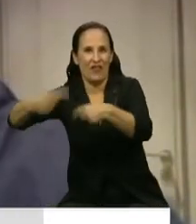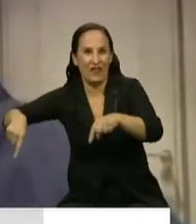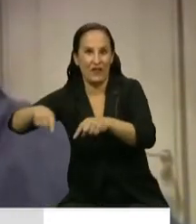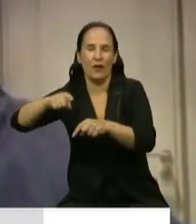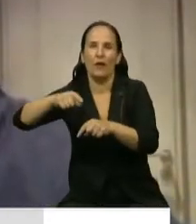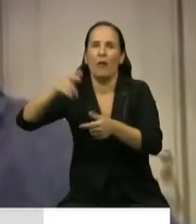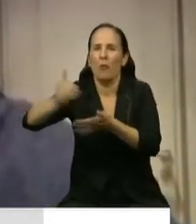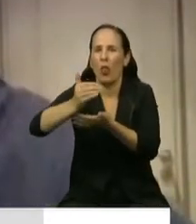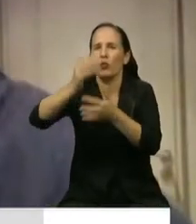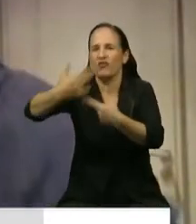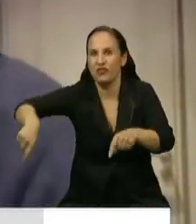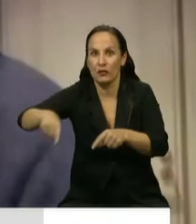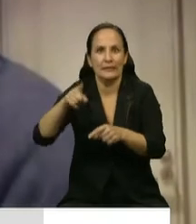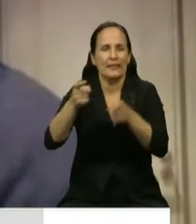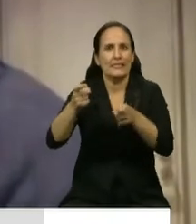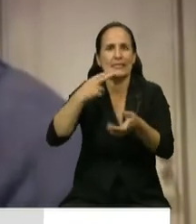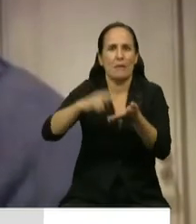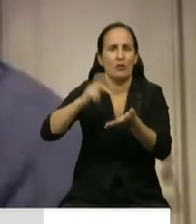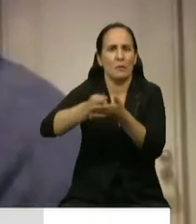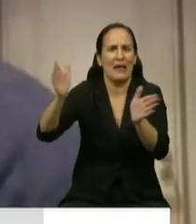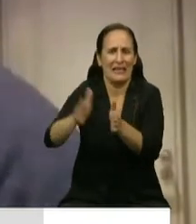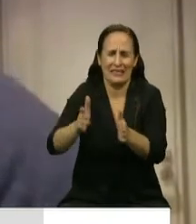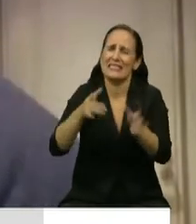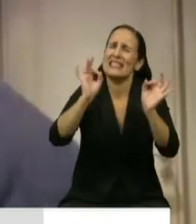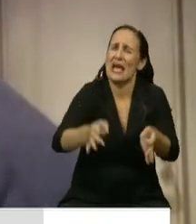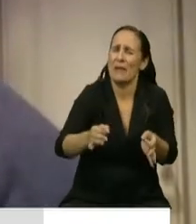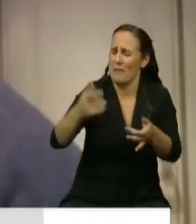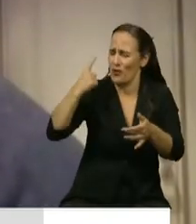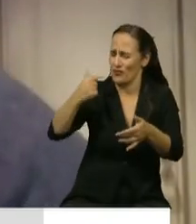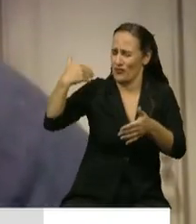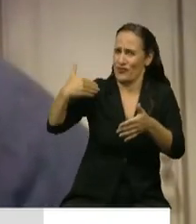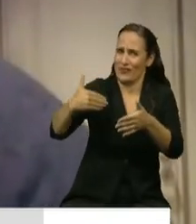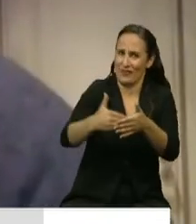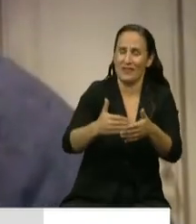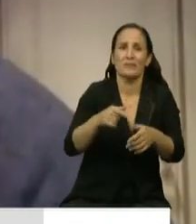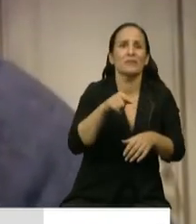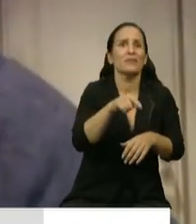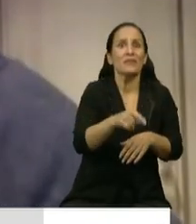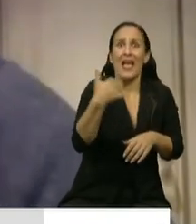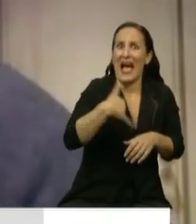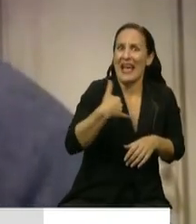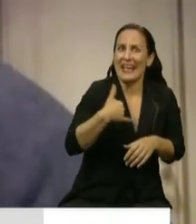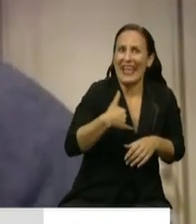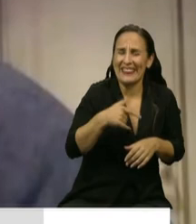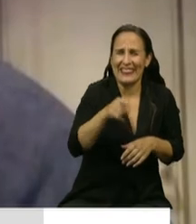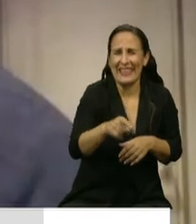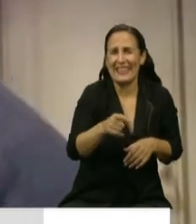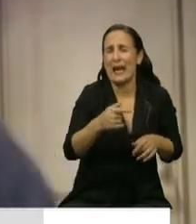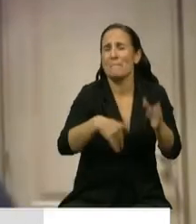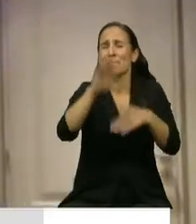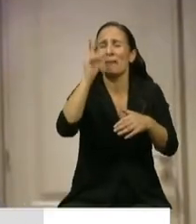Argentina, y esto lo sabemos y se ha debatido en los últimos días, está ante los países con mayores restricciones sanitarias.